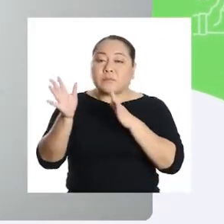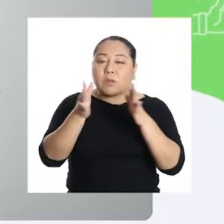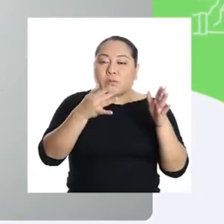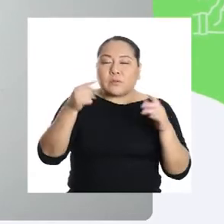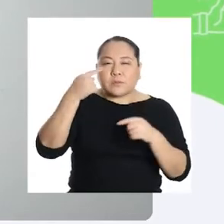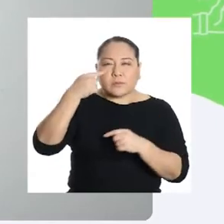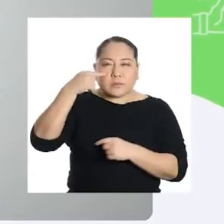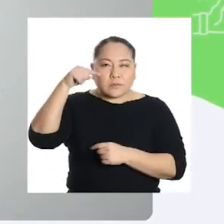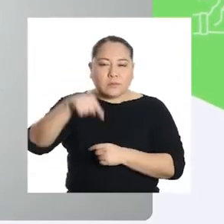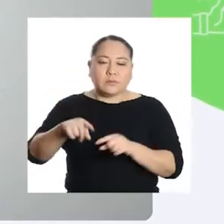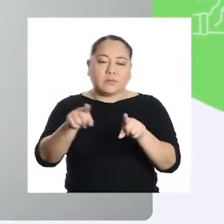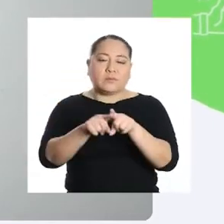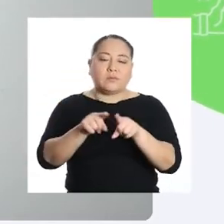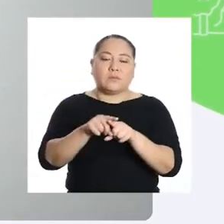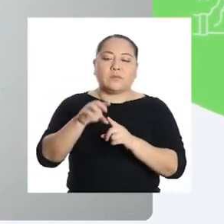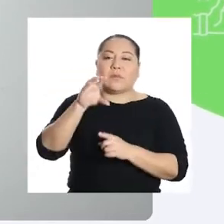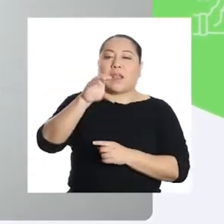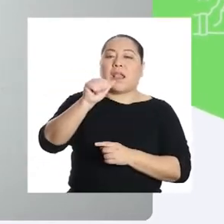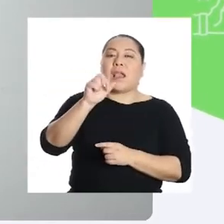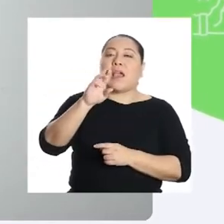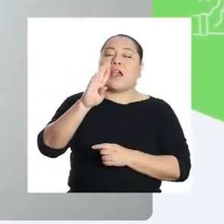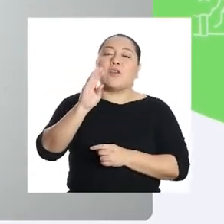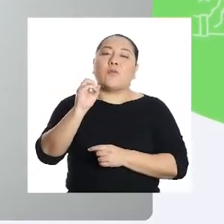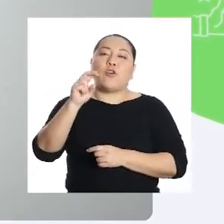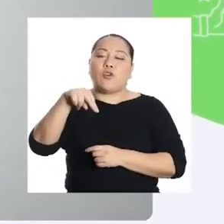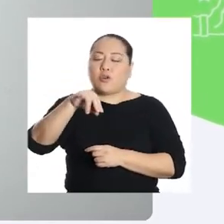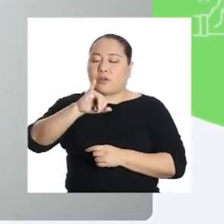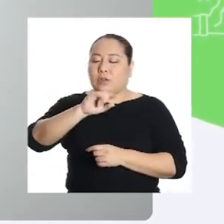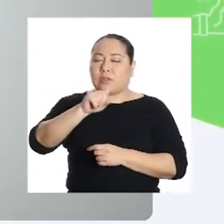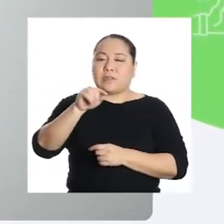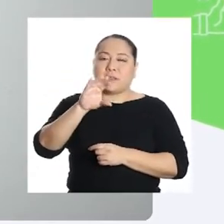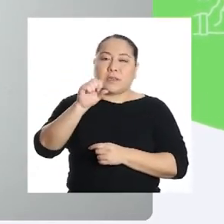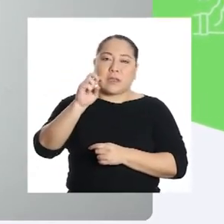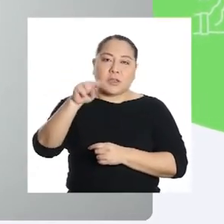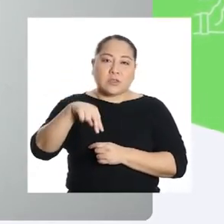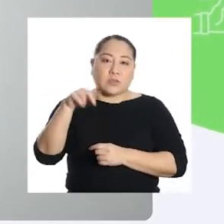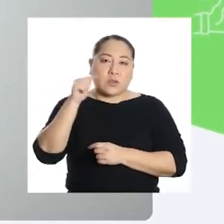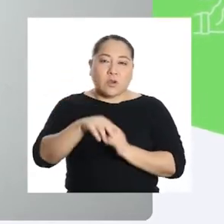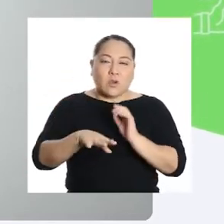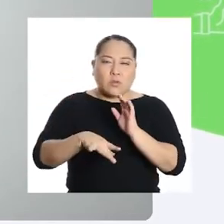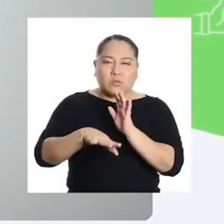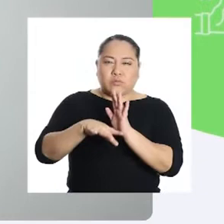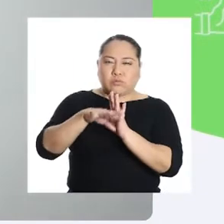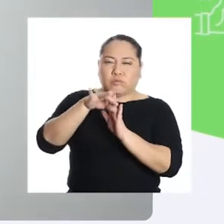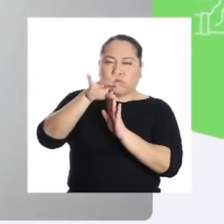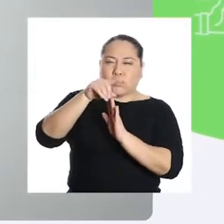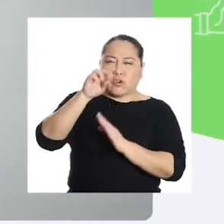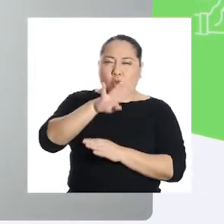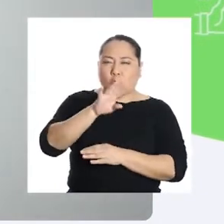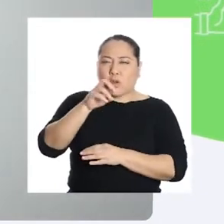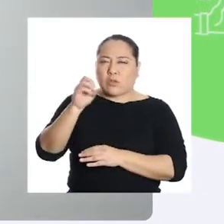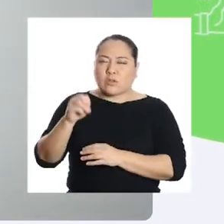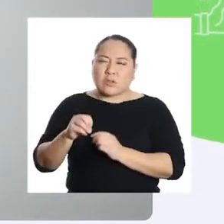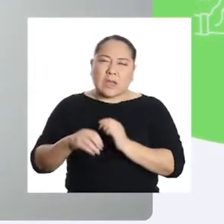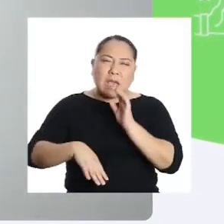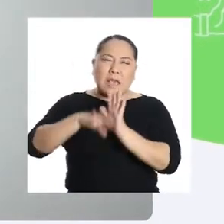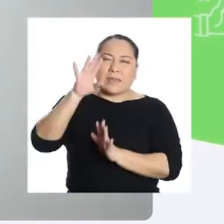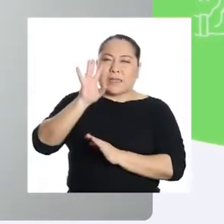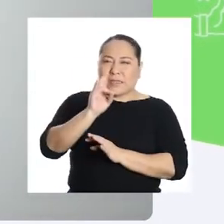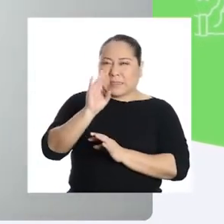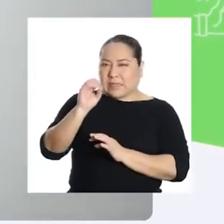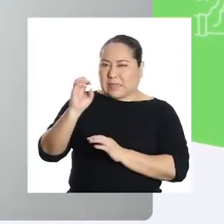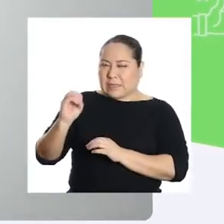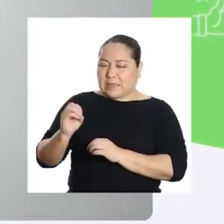A lo que se le conoce también como la carbonización, que se da a temperaturas altas que oscilan de los 400 a